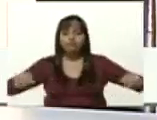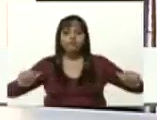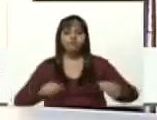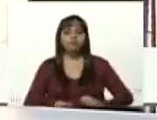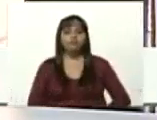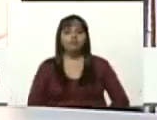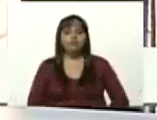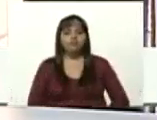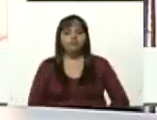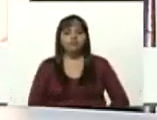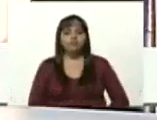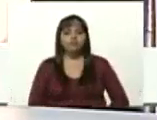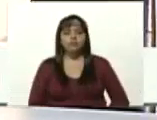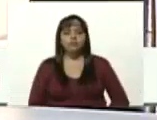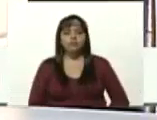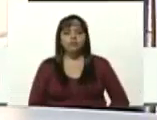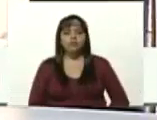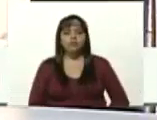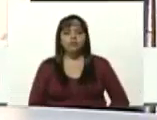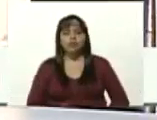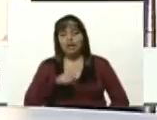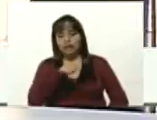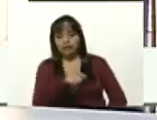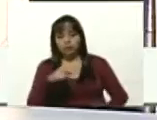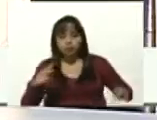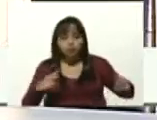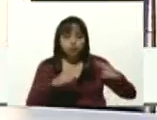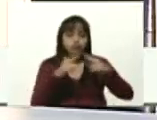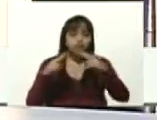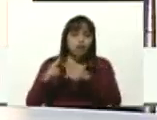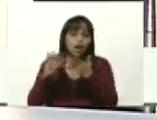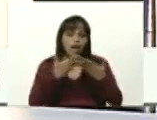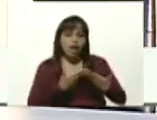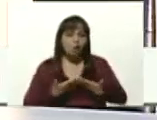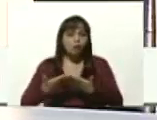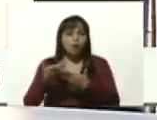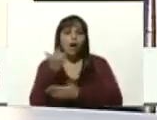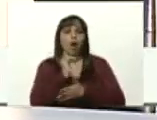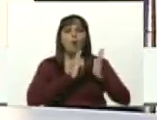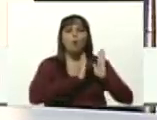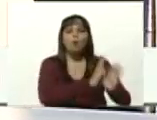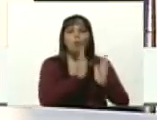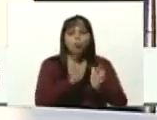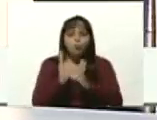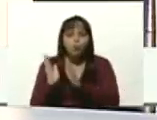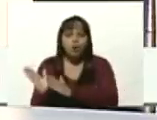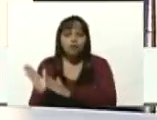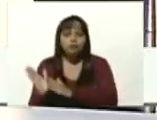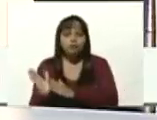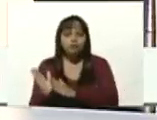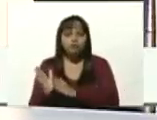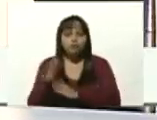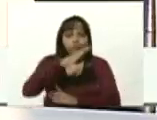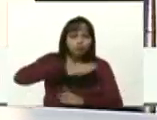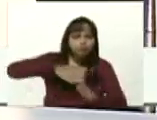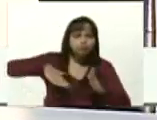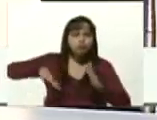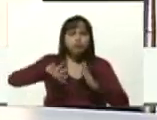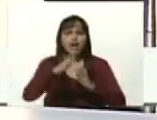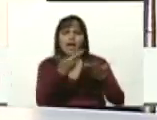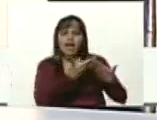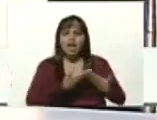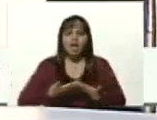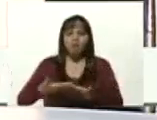y nosotros en este momento estamos organizando alrededor de la escuela aproximadamente